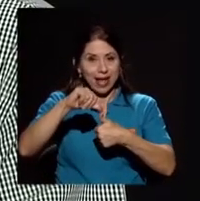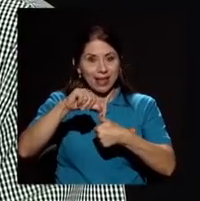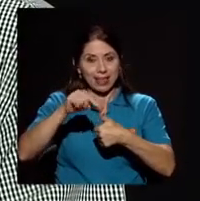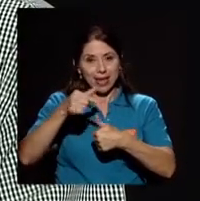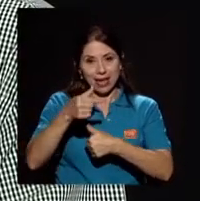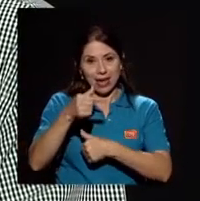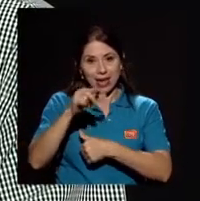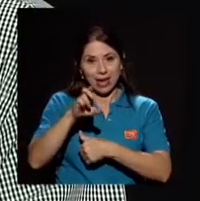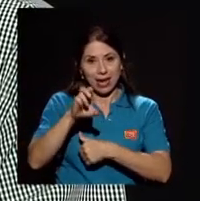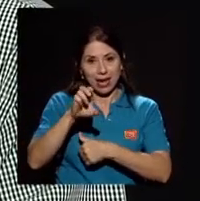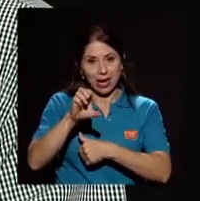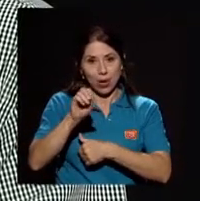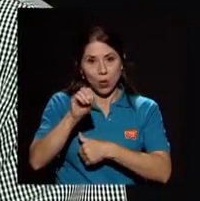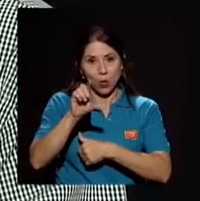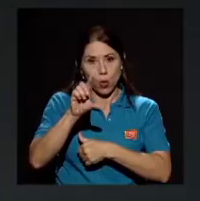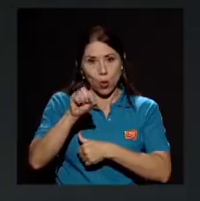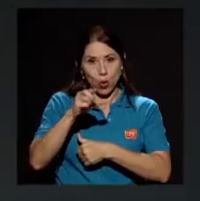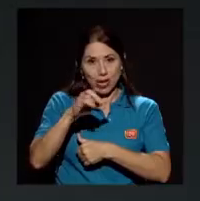geología.